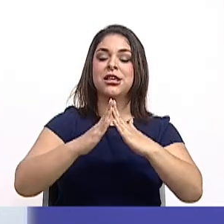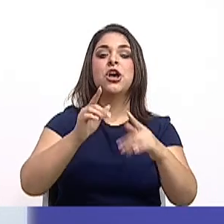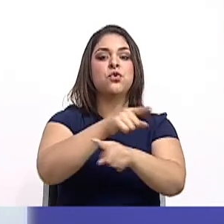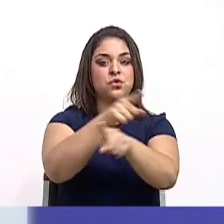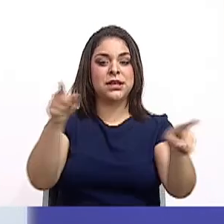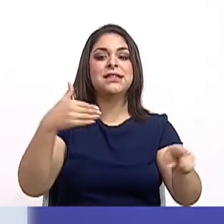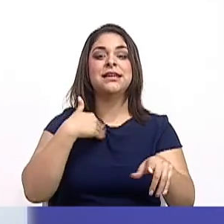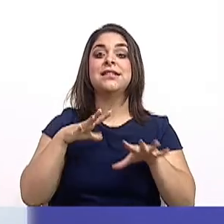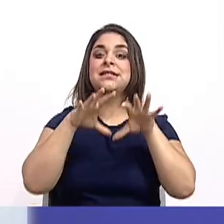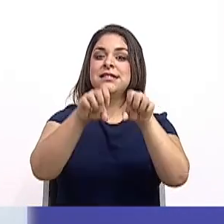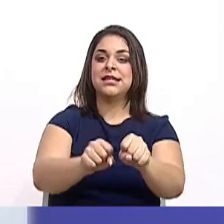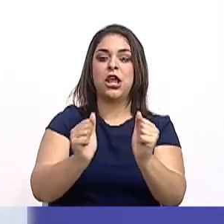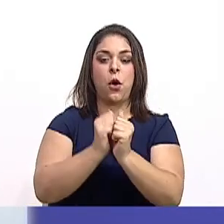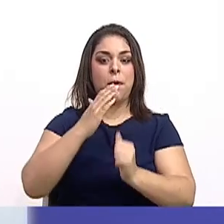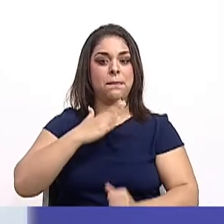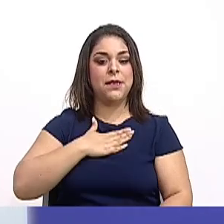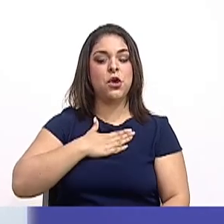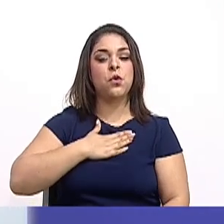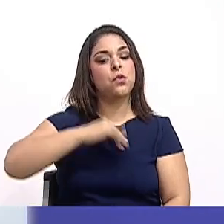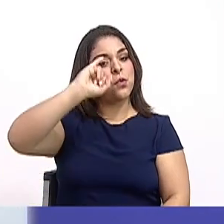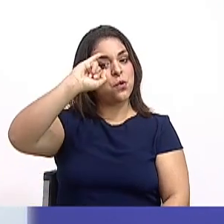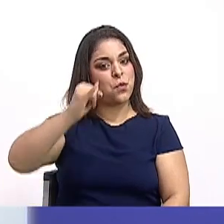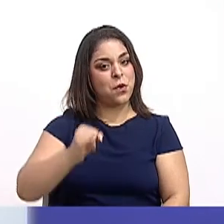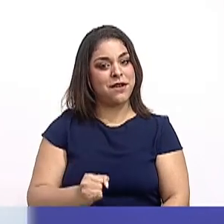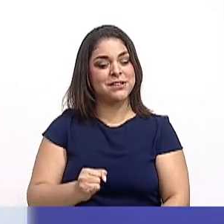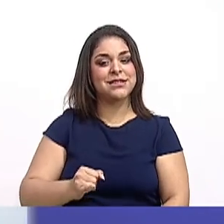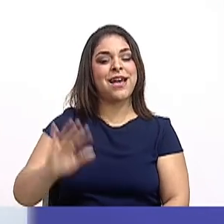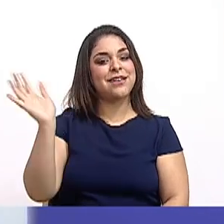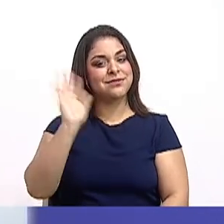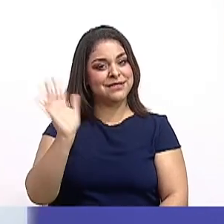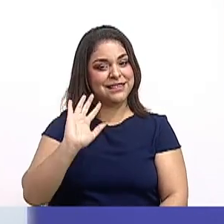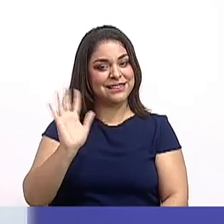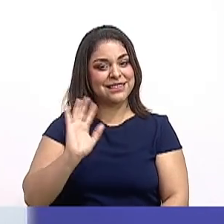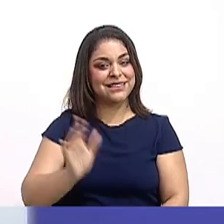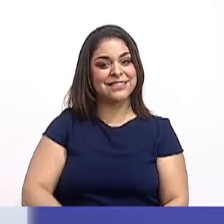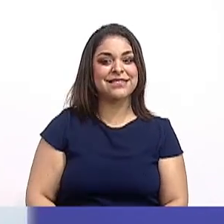una cita conmigo todos los jueves. Hasta la vista.